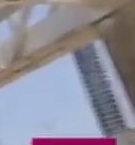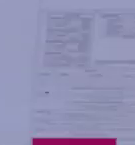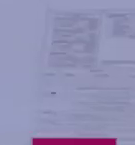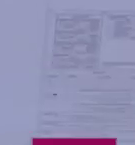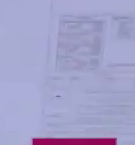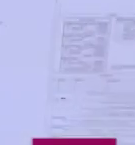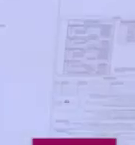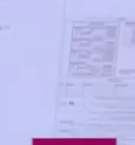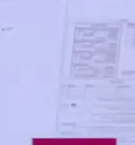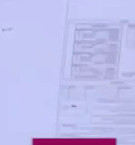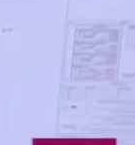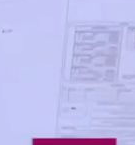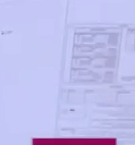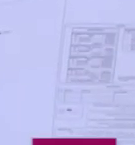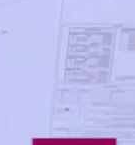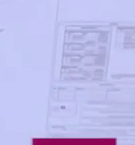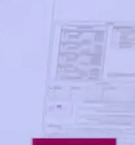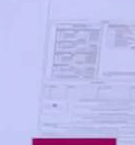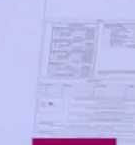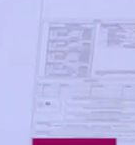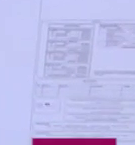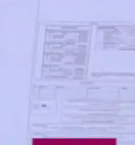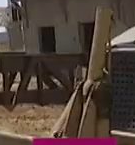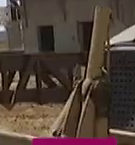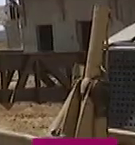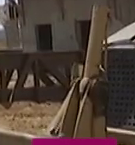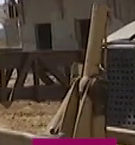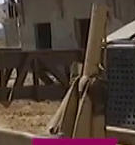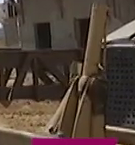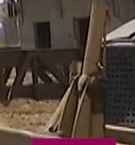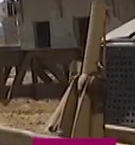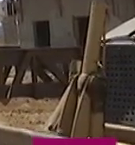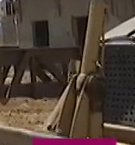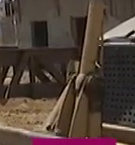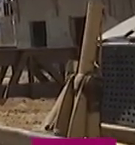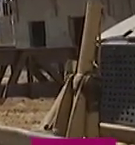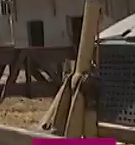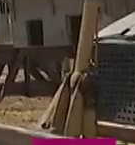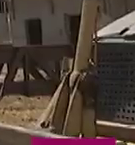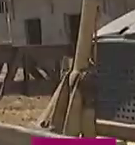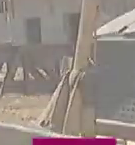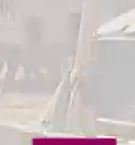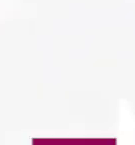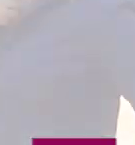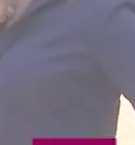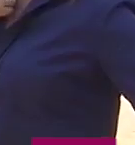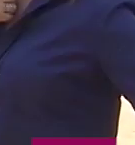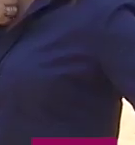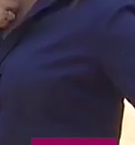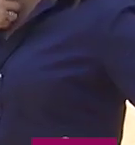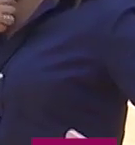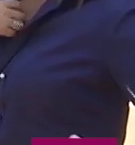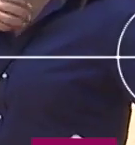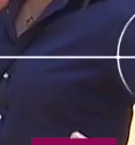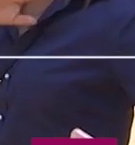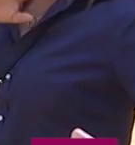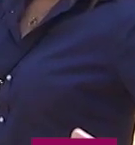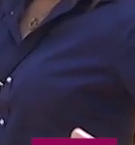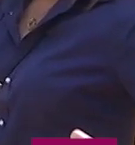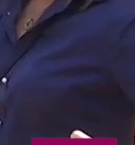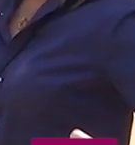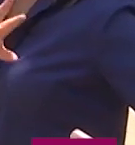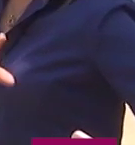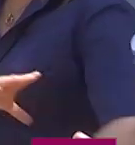pediátrica de audiología, ortopedia, neurología, enfermería y gases medicinales. Para que ya